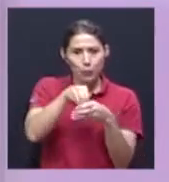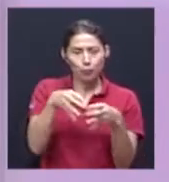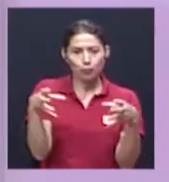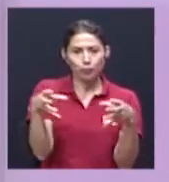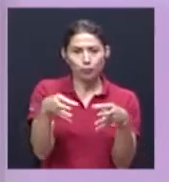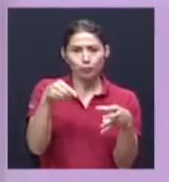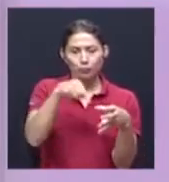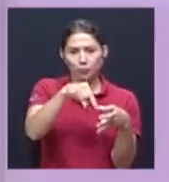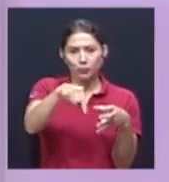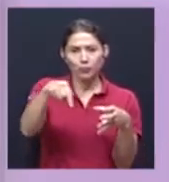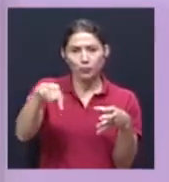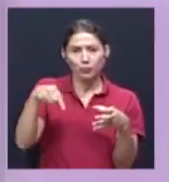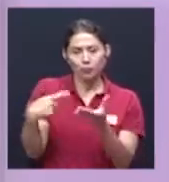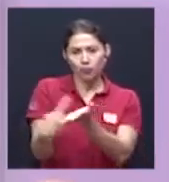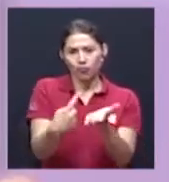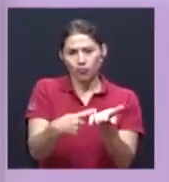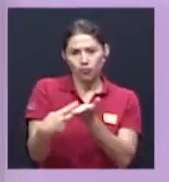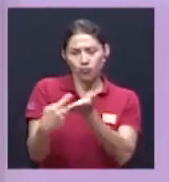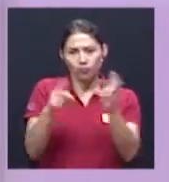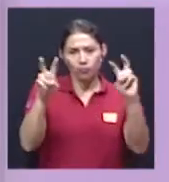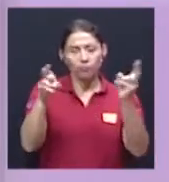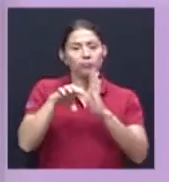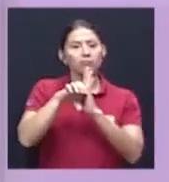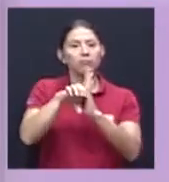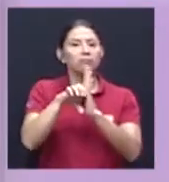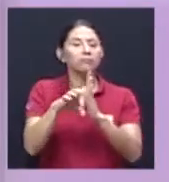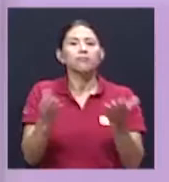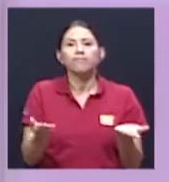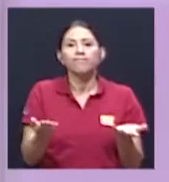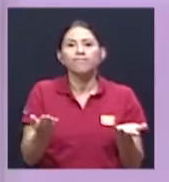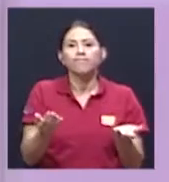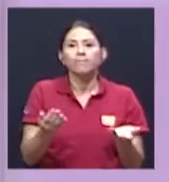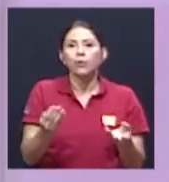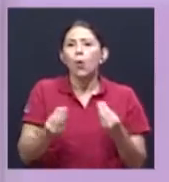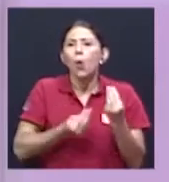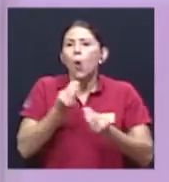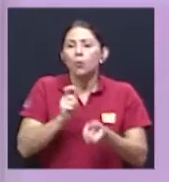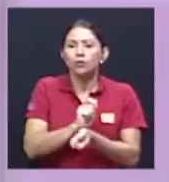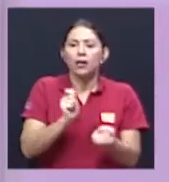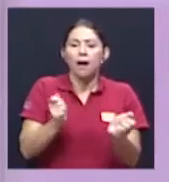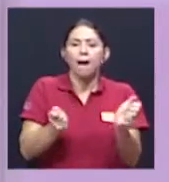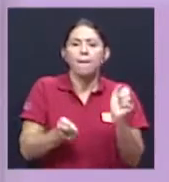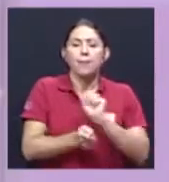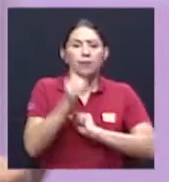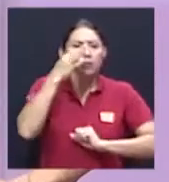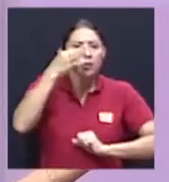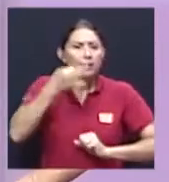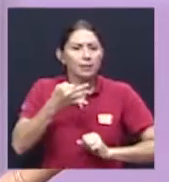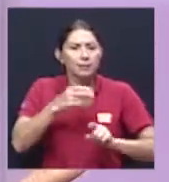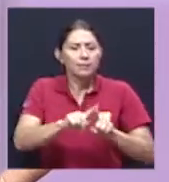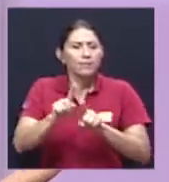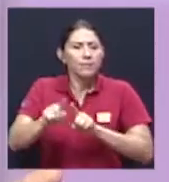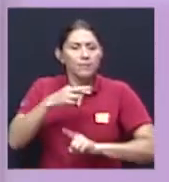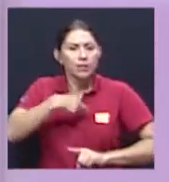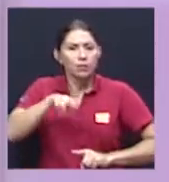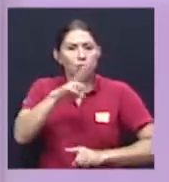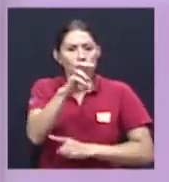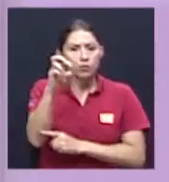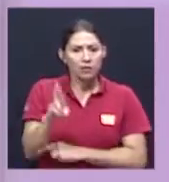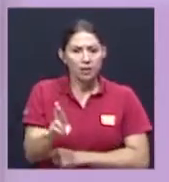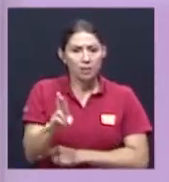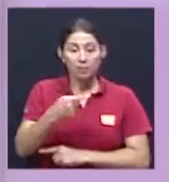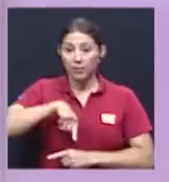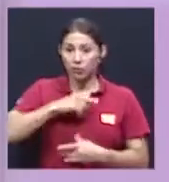en esos temas está, por ejemplo, esto de cómo está cambiando la configuración religiosa en Costa Rica. Nos interesa en el ámbito